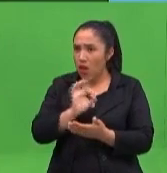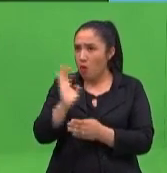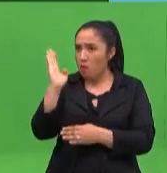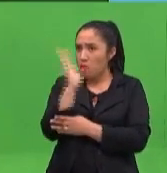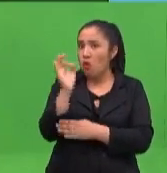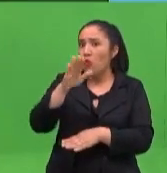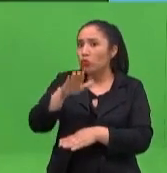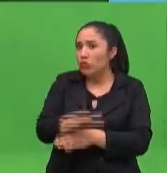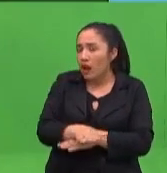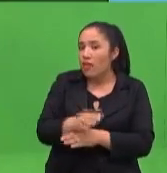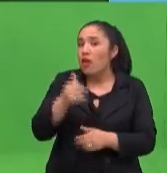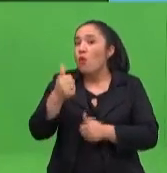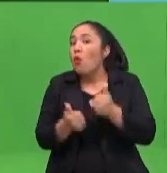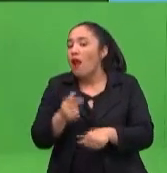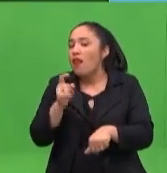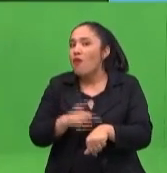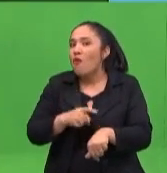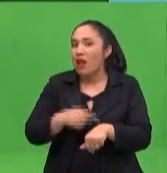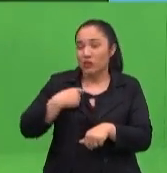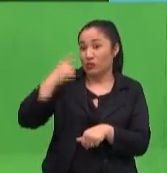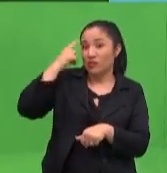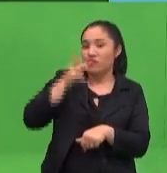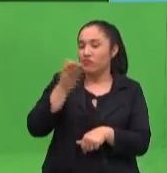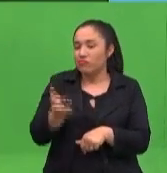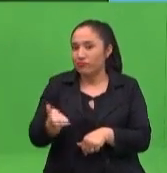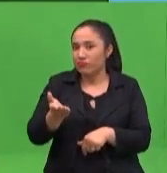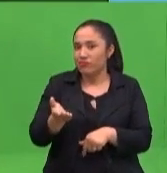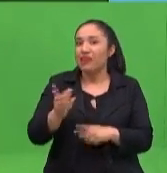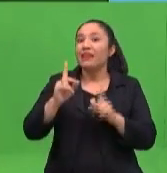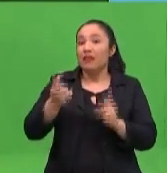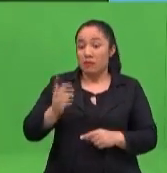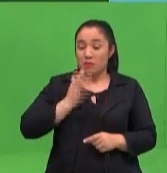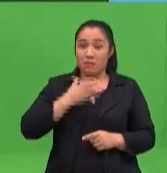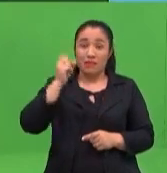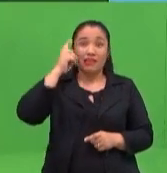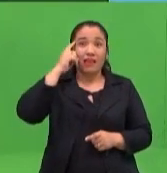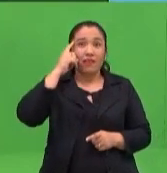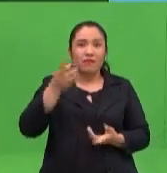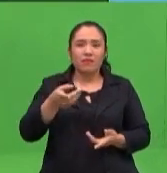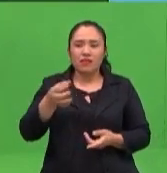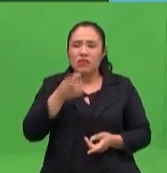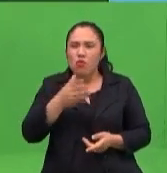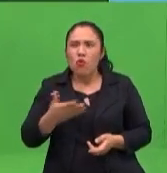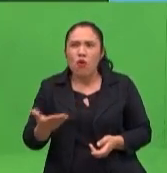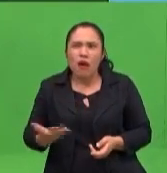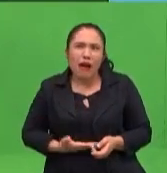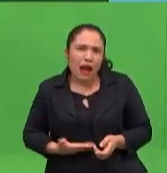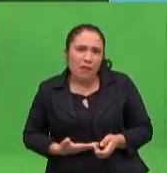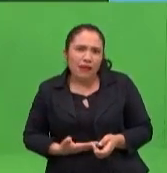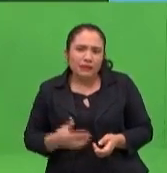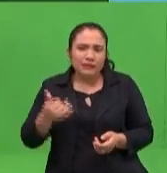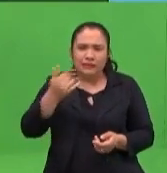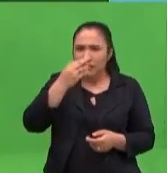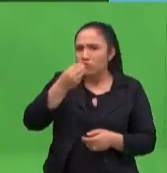momento le gusta o él generalmente tiene hambre. Yo justo a esa hora le doy la tarea, ¿verdad? En el momento que él quiere merendar,